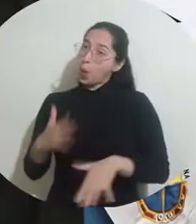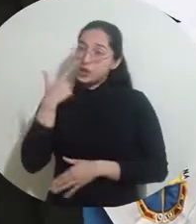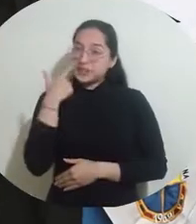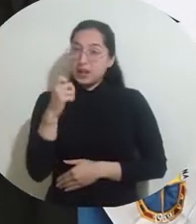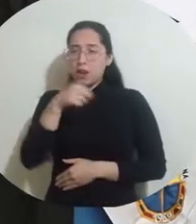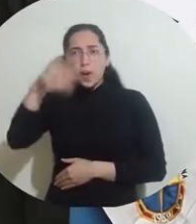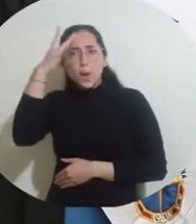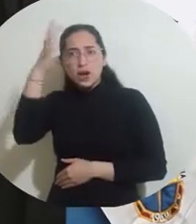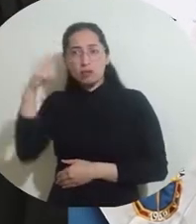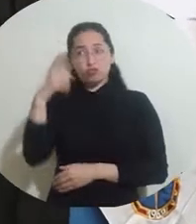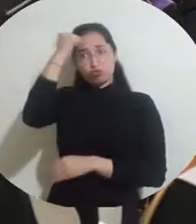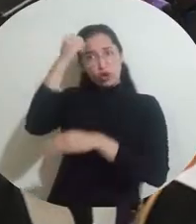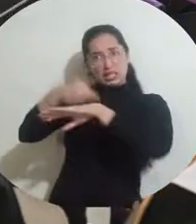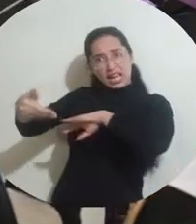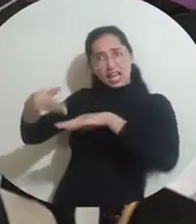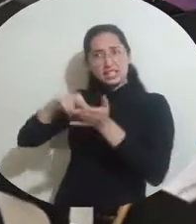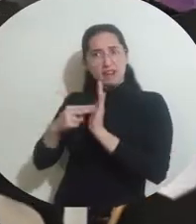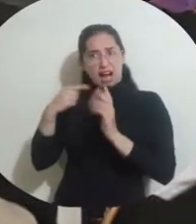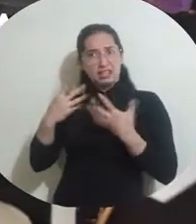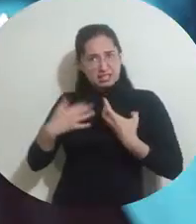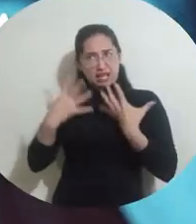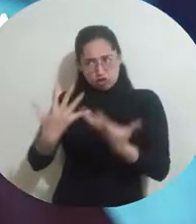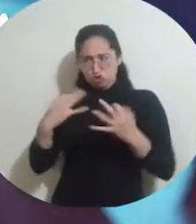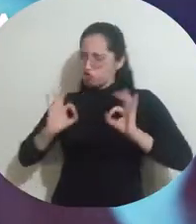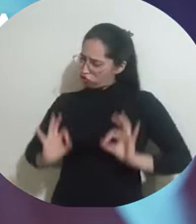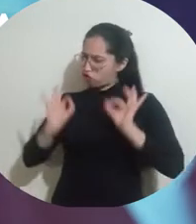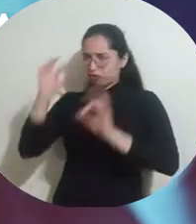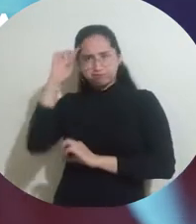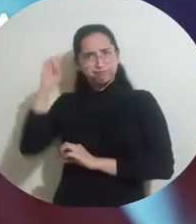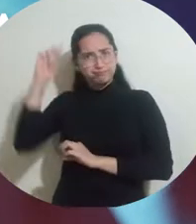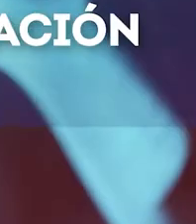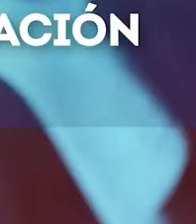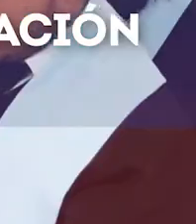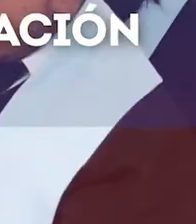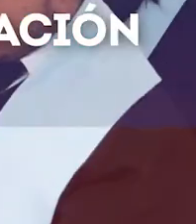en últimas un docente que te exige porque en realidad quiere que se hagas preparado.